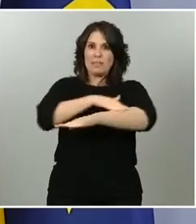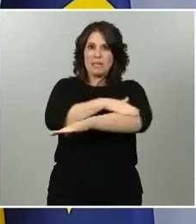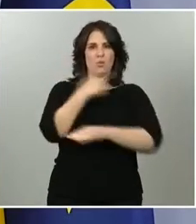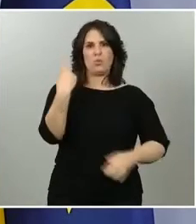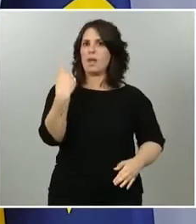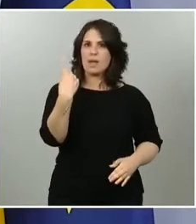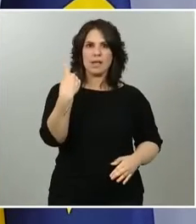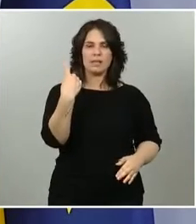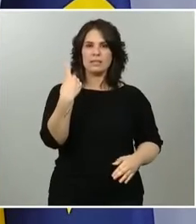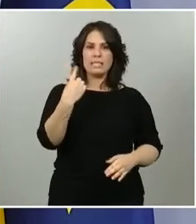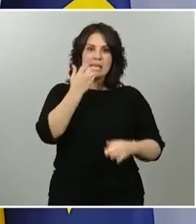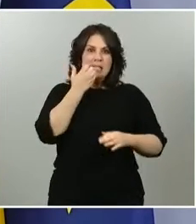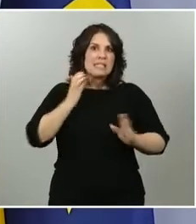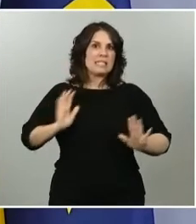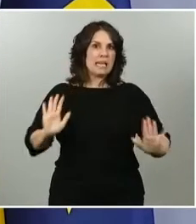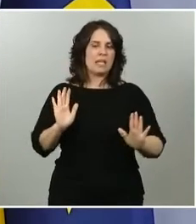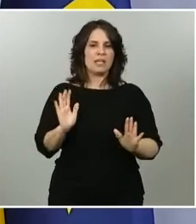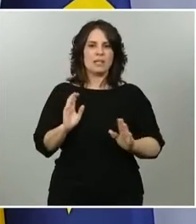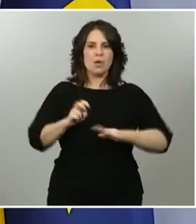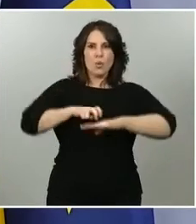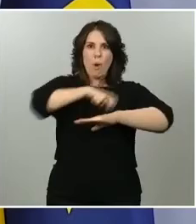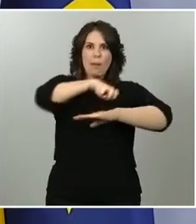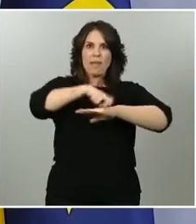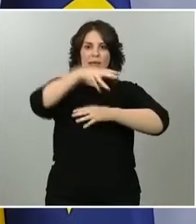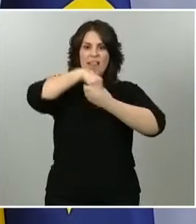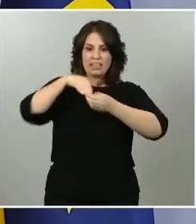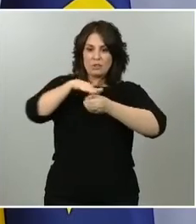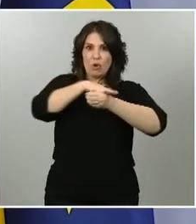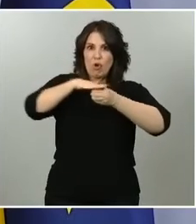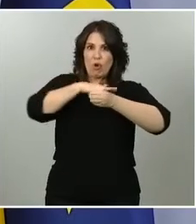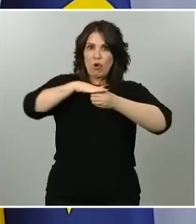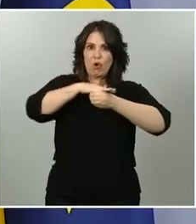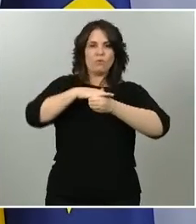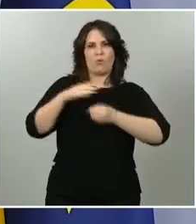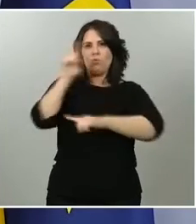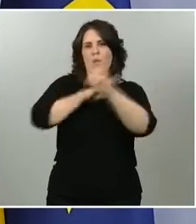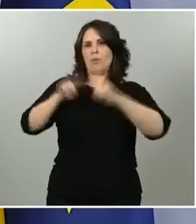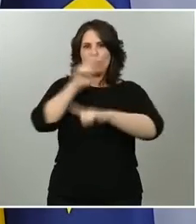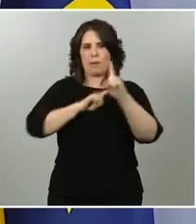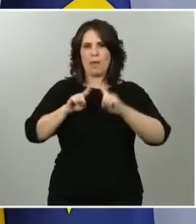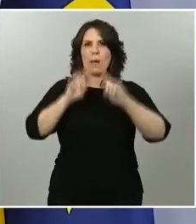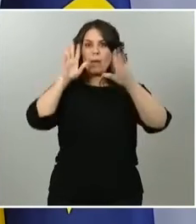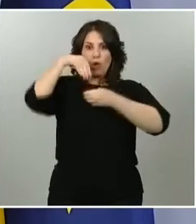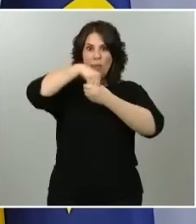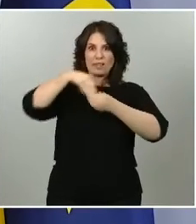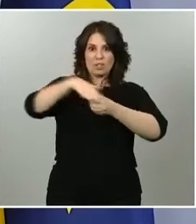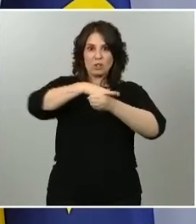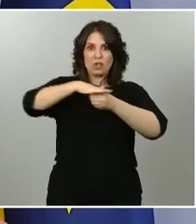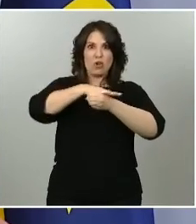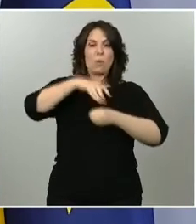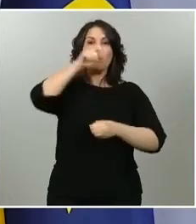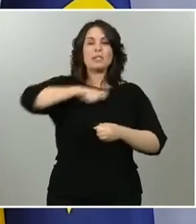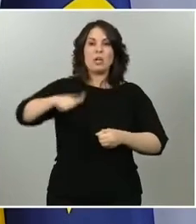movilidad está permitida en una unidad territorial, no hay ningún inconveniente en que, dentro de esta unidad territorial, las personas que dispongan de una segunda